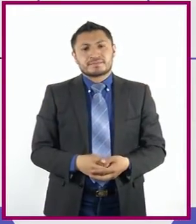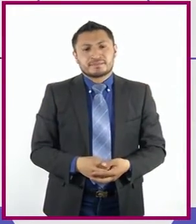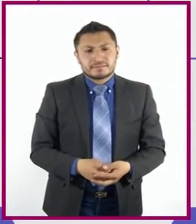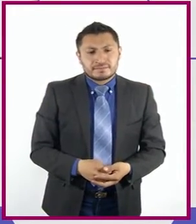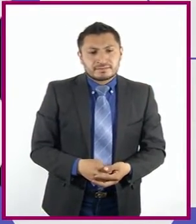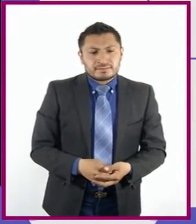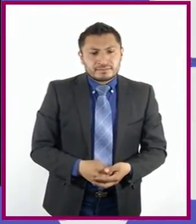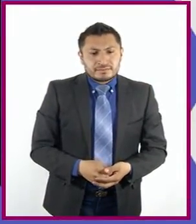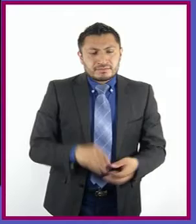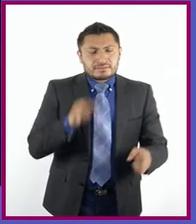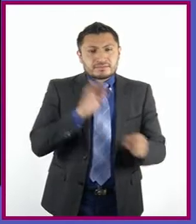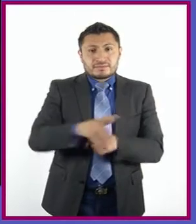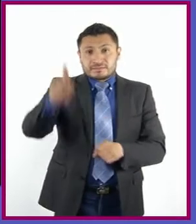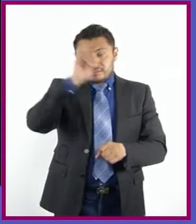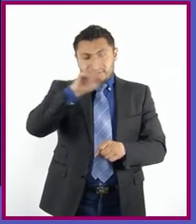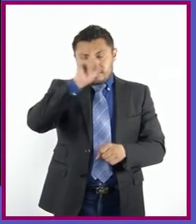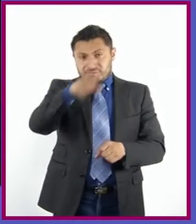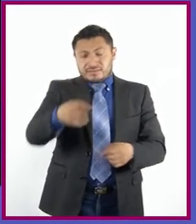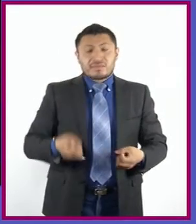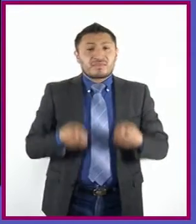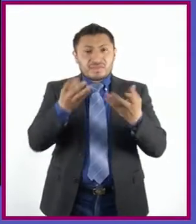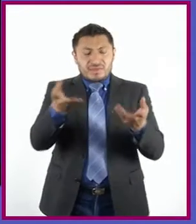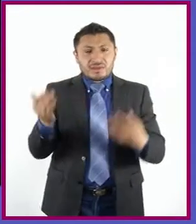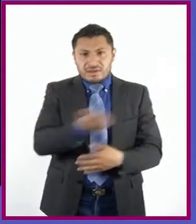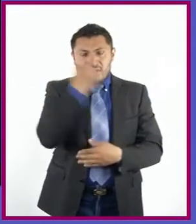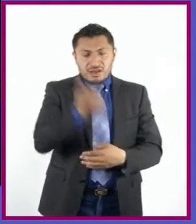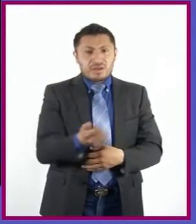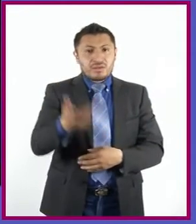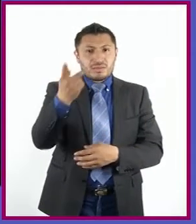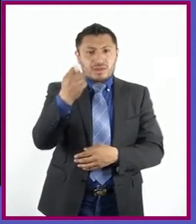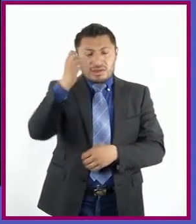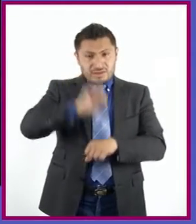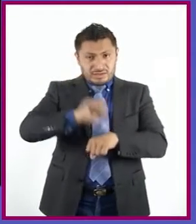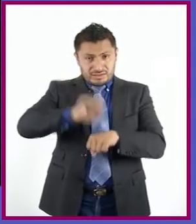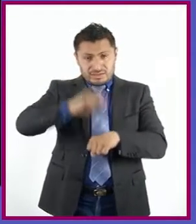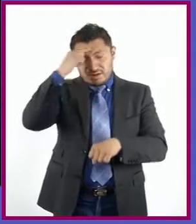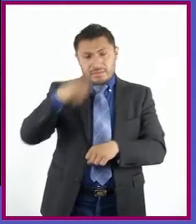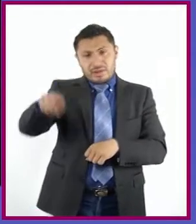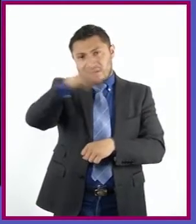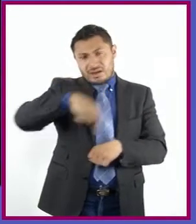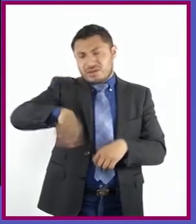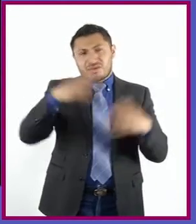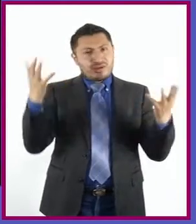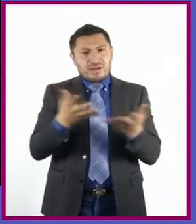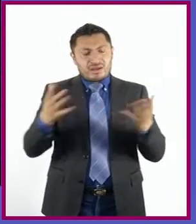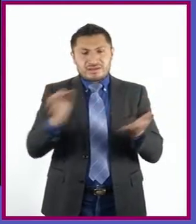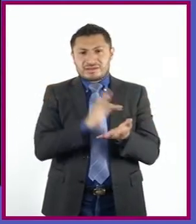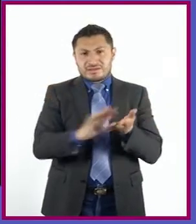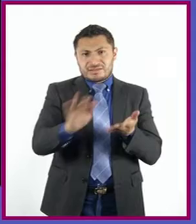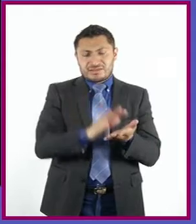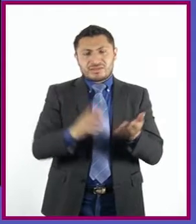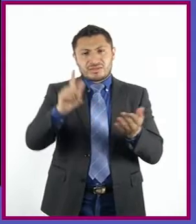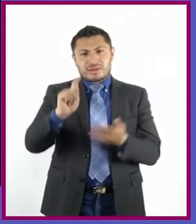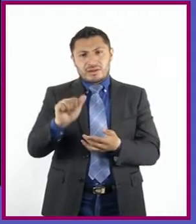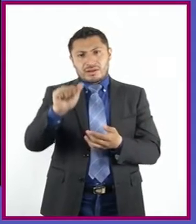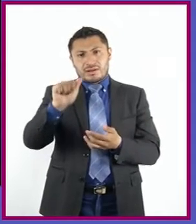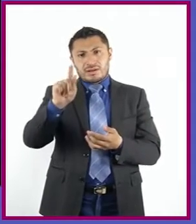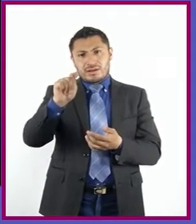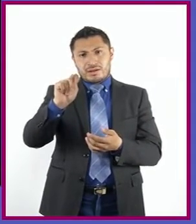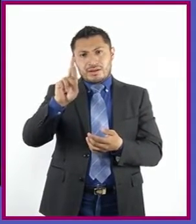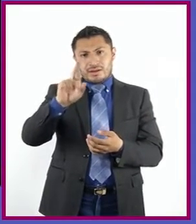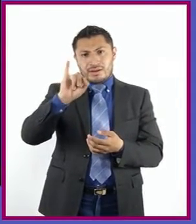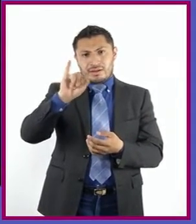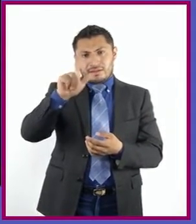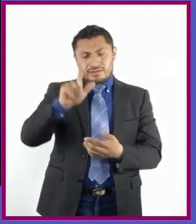¿Qué sugerencias darías a los alumnos de telesecundaria para que ellos también puedan realizar una lectura en atril? Bueno,